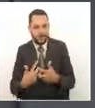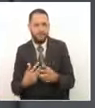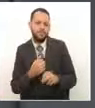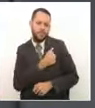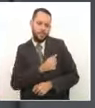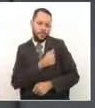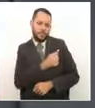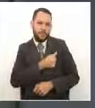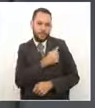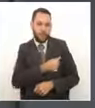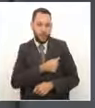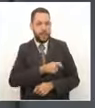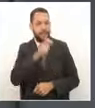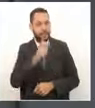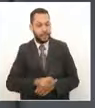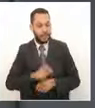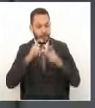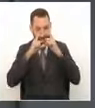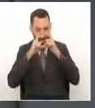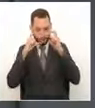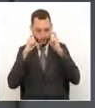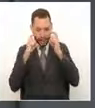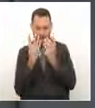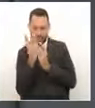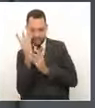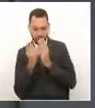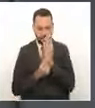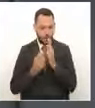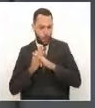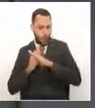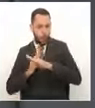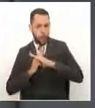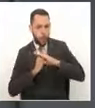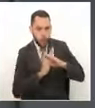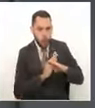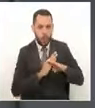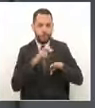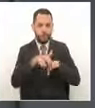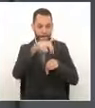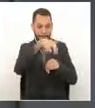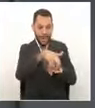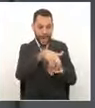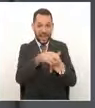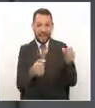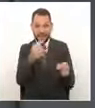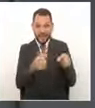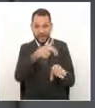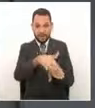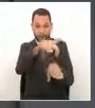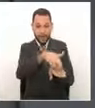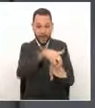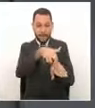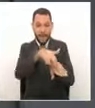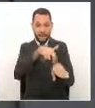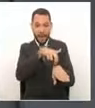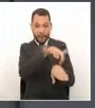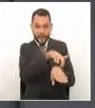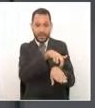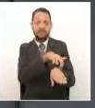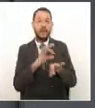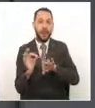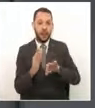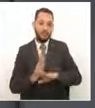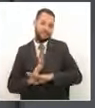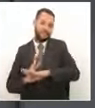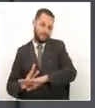seguir cuidándonos para que esta curva siga aplanada y los números de casos no se nos aumenten y ahí vamos a tener el problema en